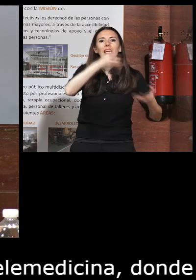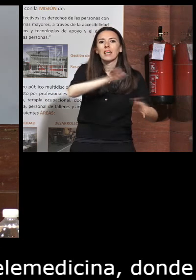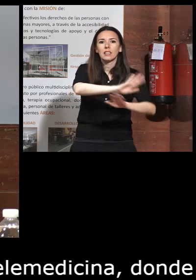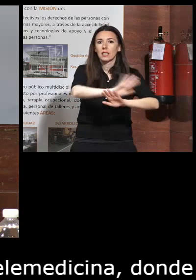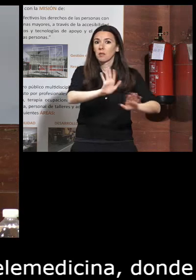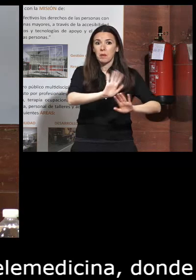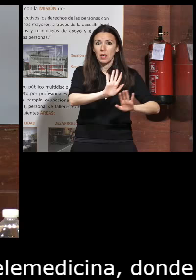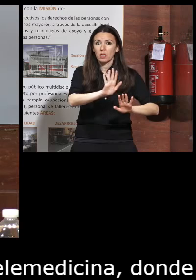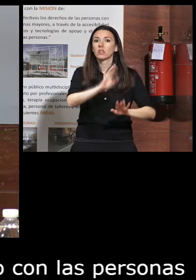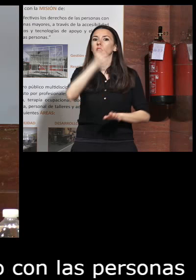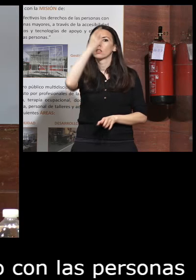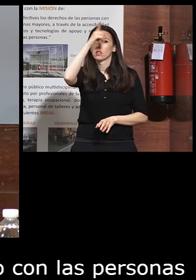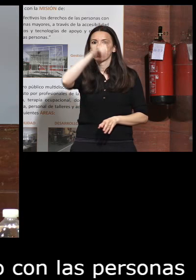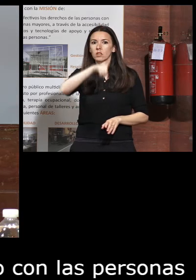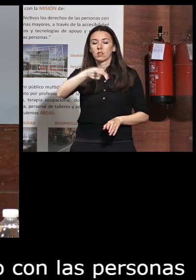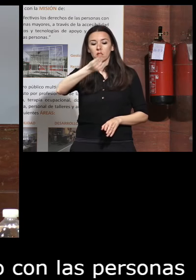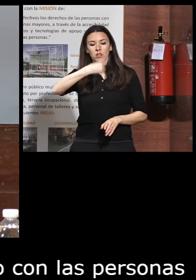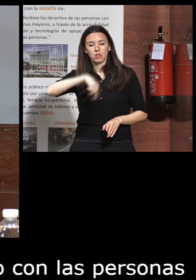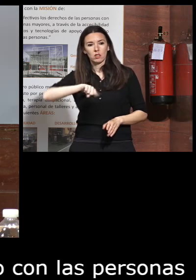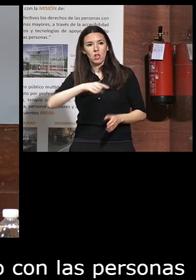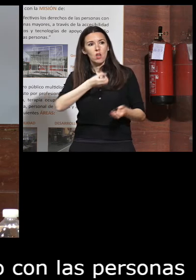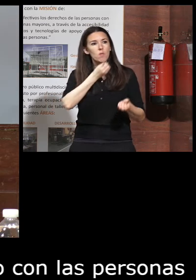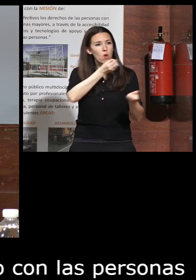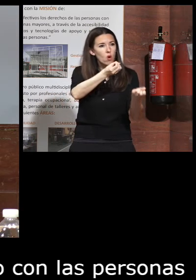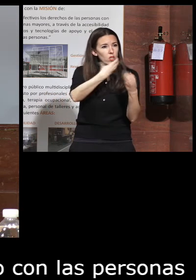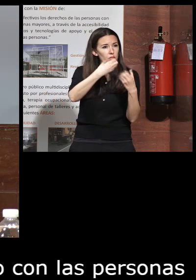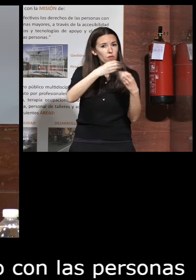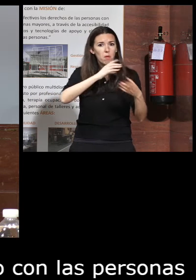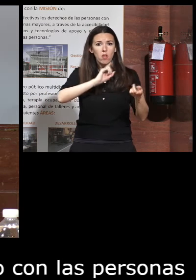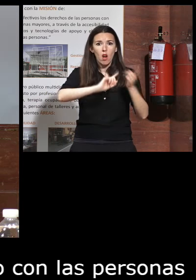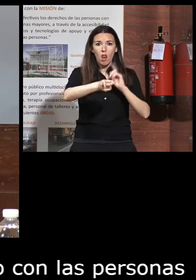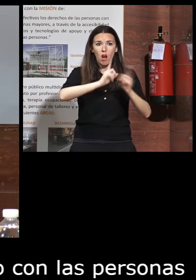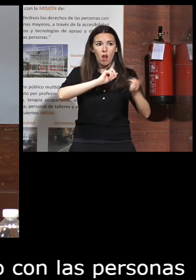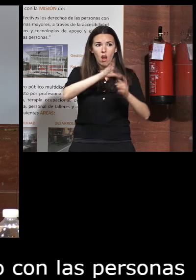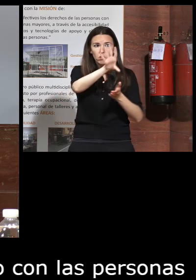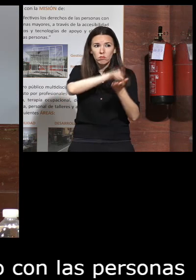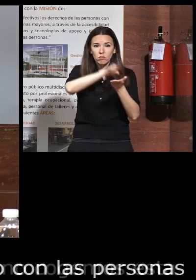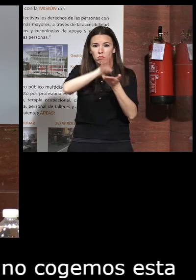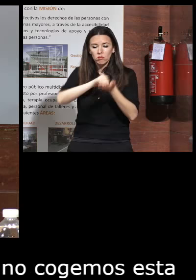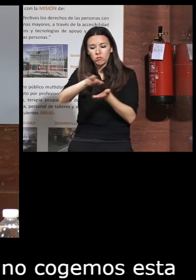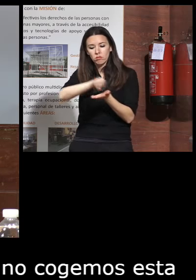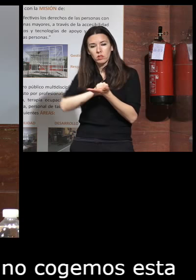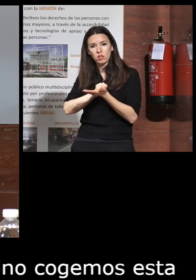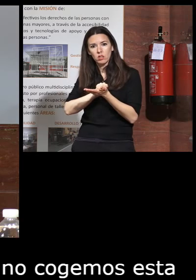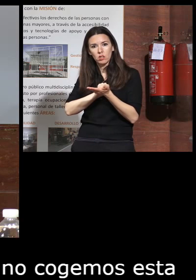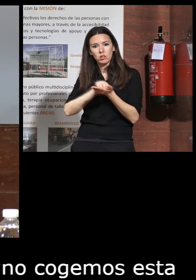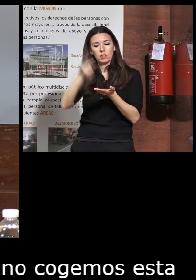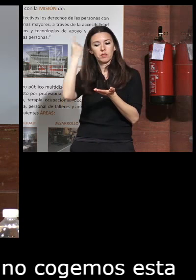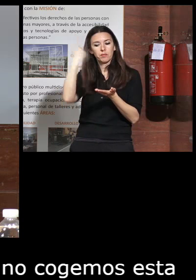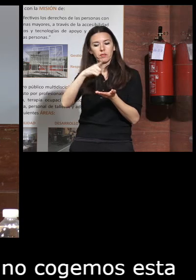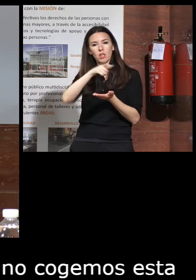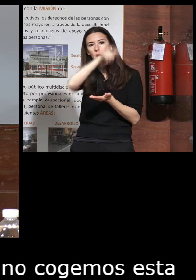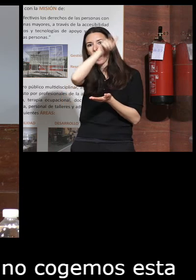sino cogemos esta información de la conversación y identificamos aquellas